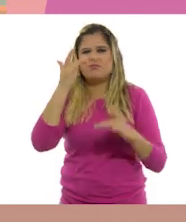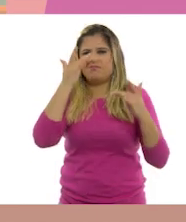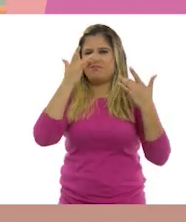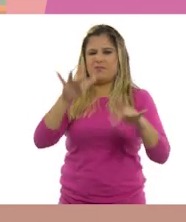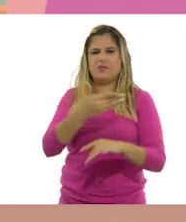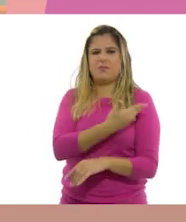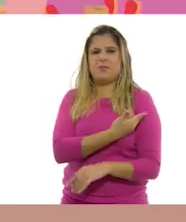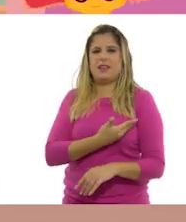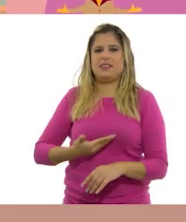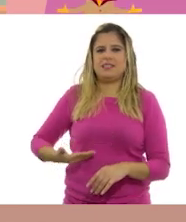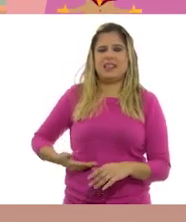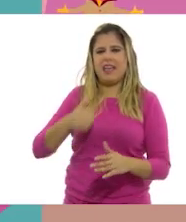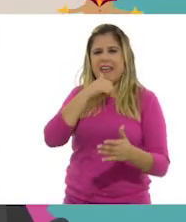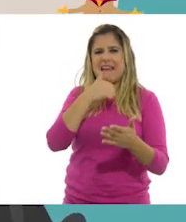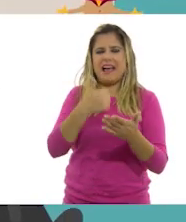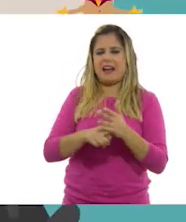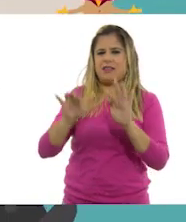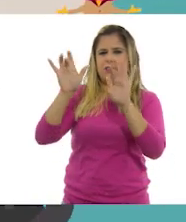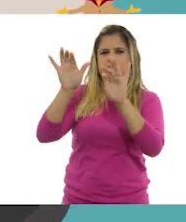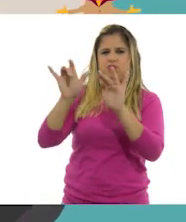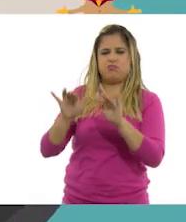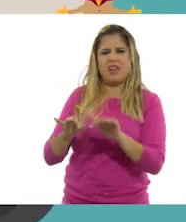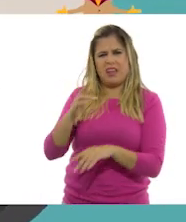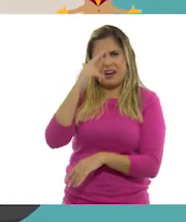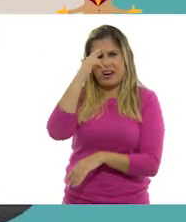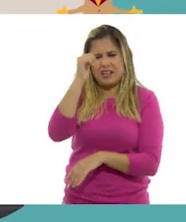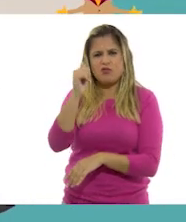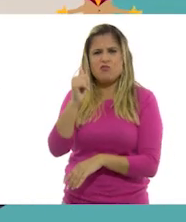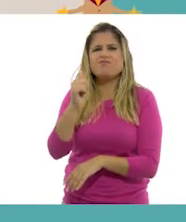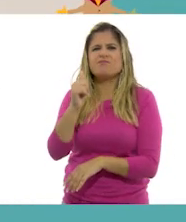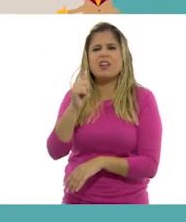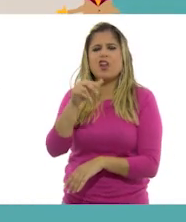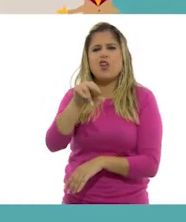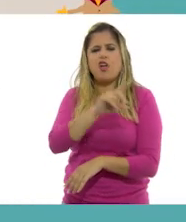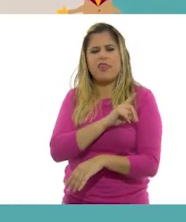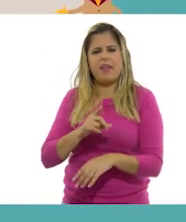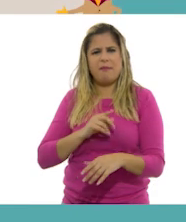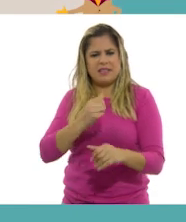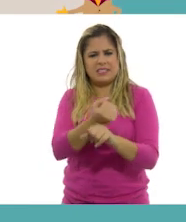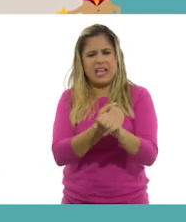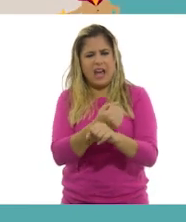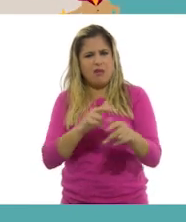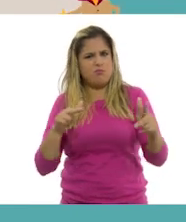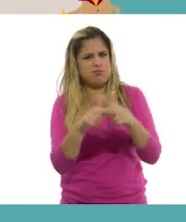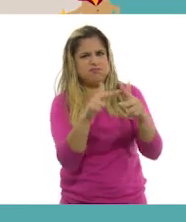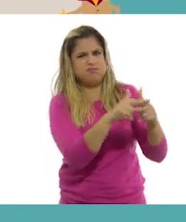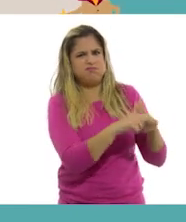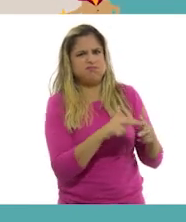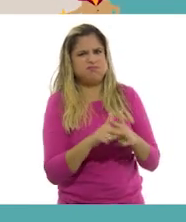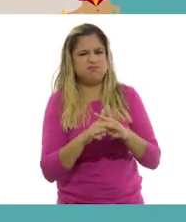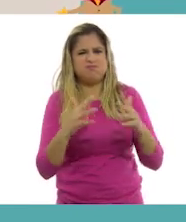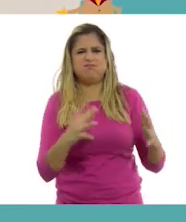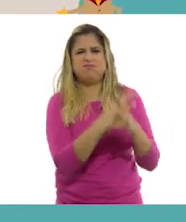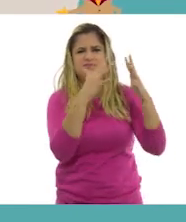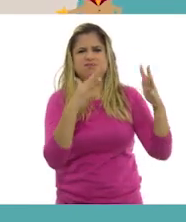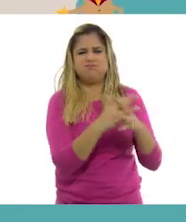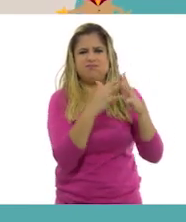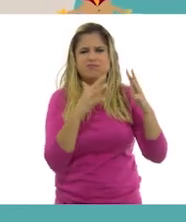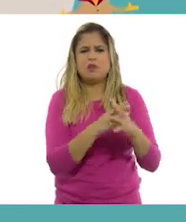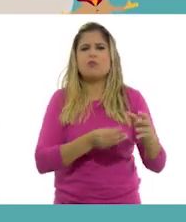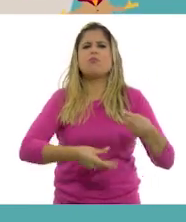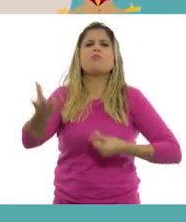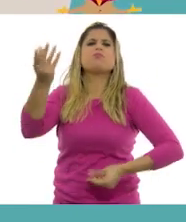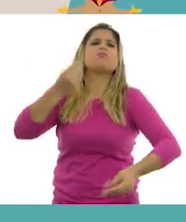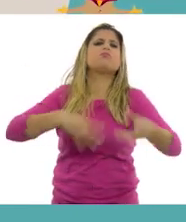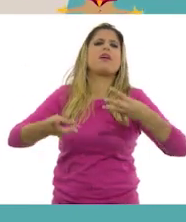a la presidencia mediante una carta exponiendo entre sus motivos no derramar sangre mexicana y queriendo evitar al pueblo derrochar sus riquezas.